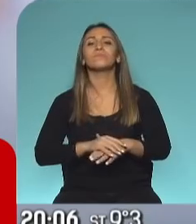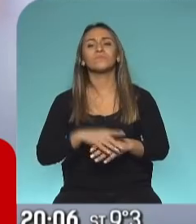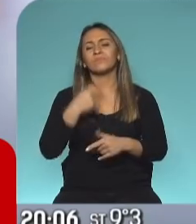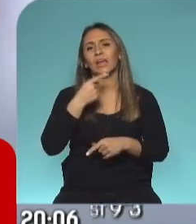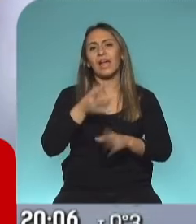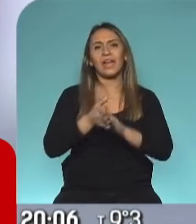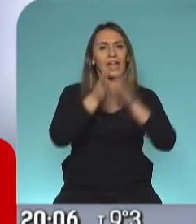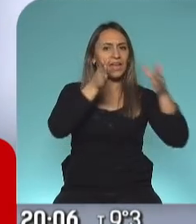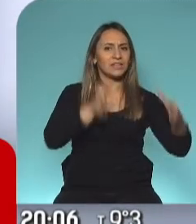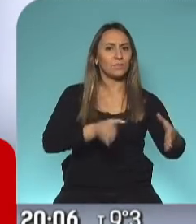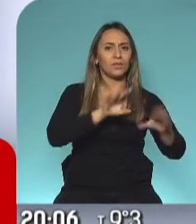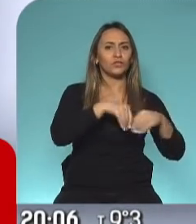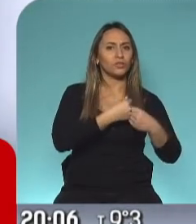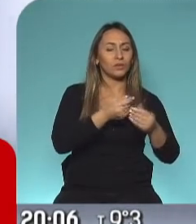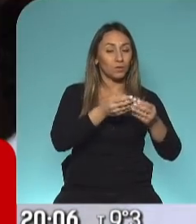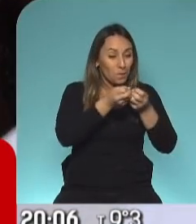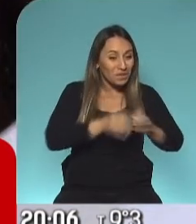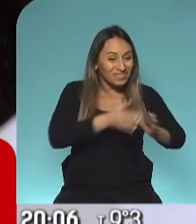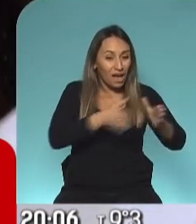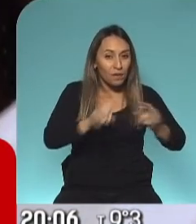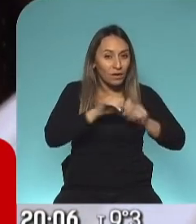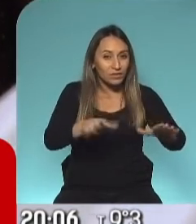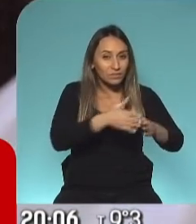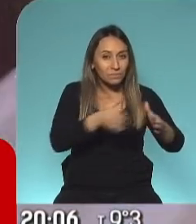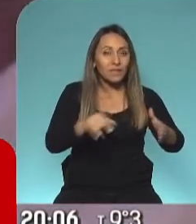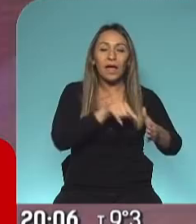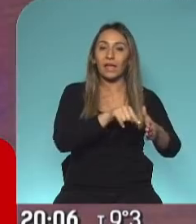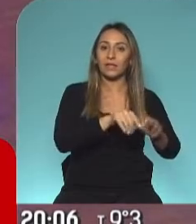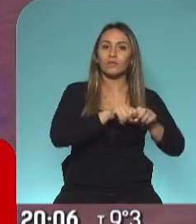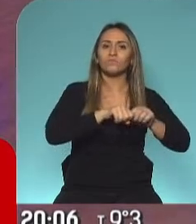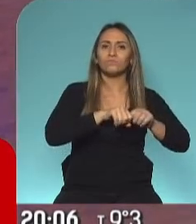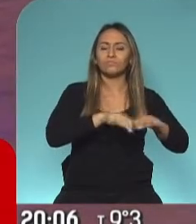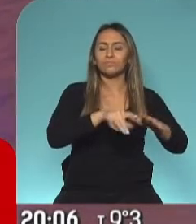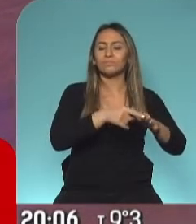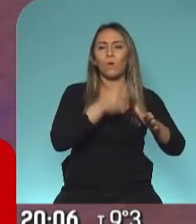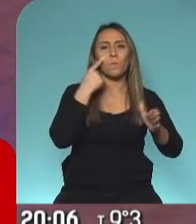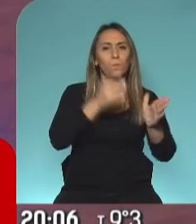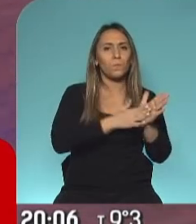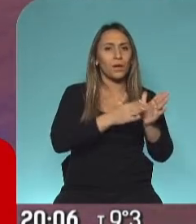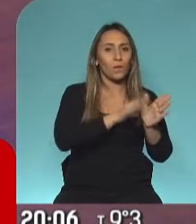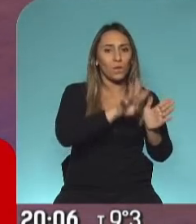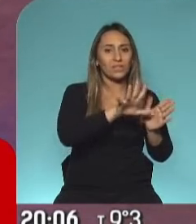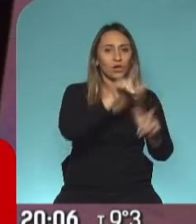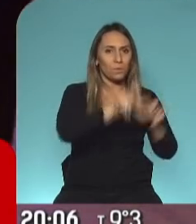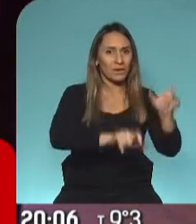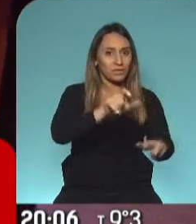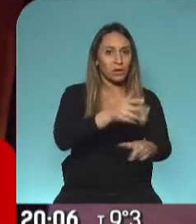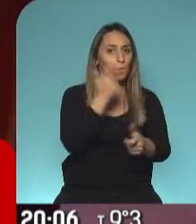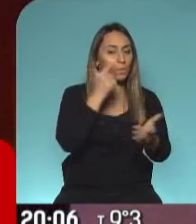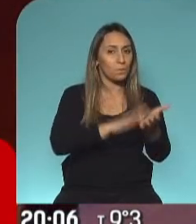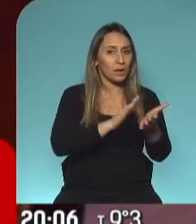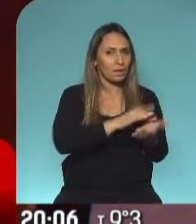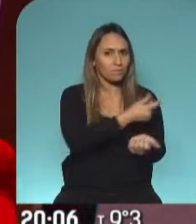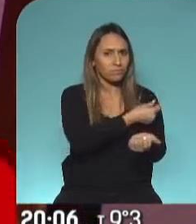45 personas la prueba? ¿Es una cifra considerable como para creer que puede llegar a ser por lo menos en principio una vacuna